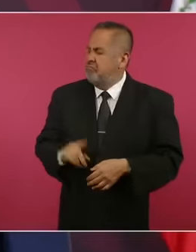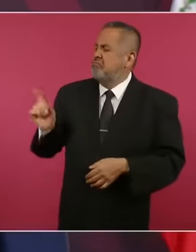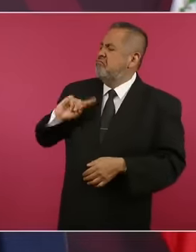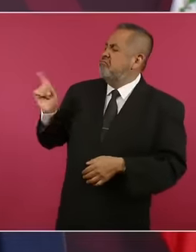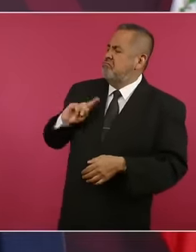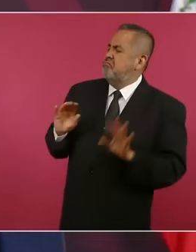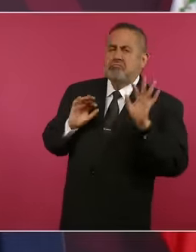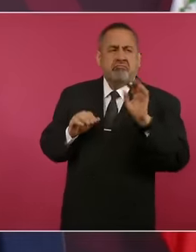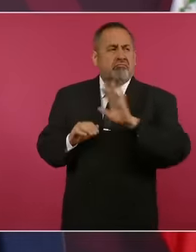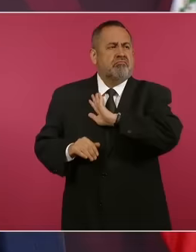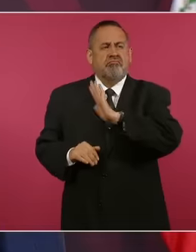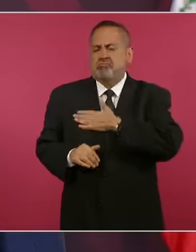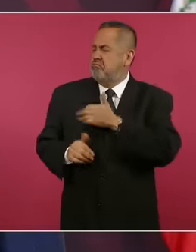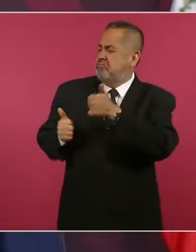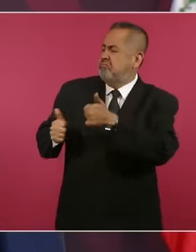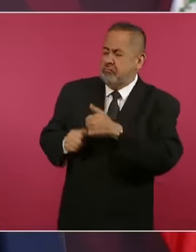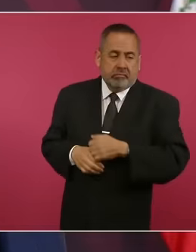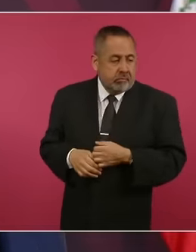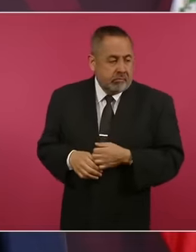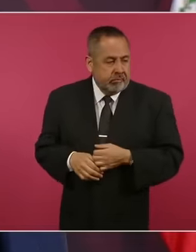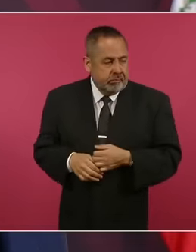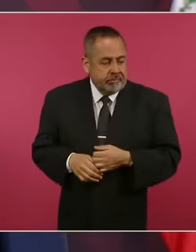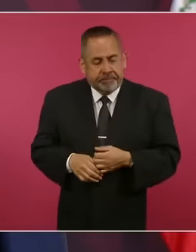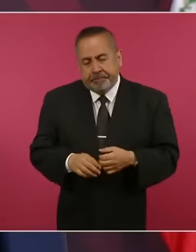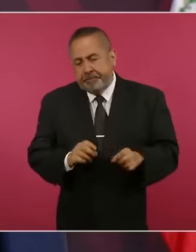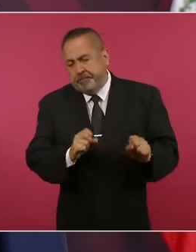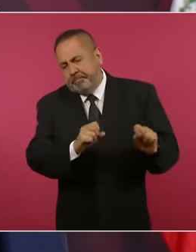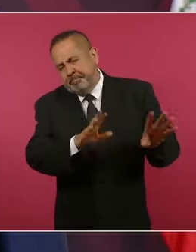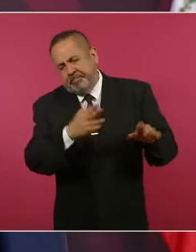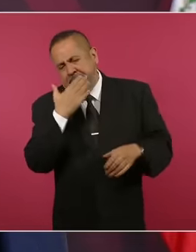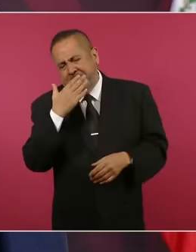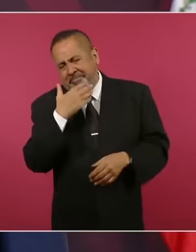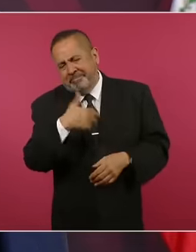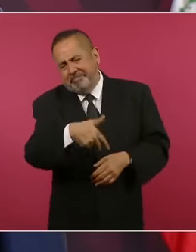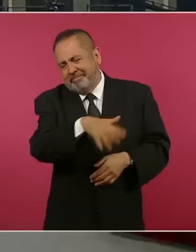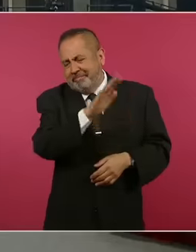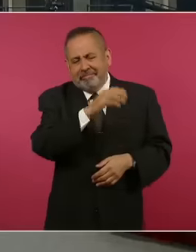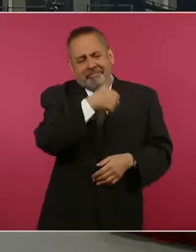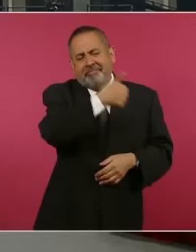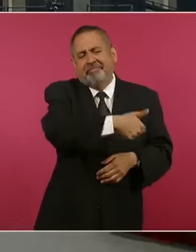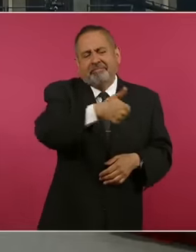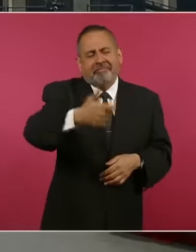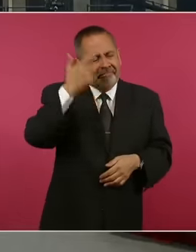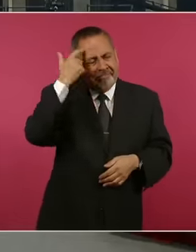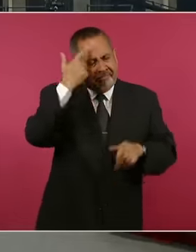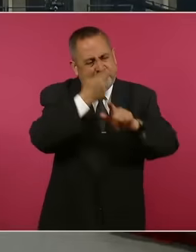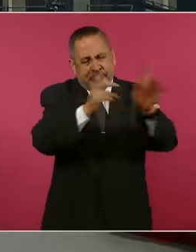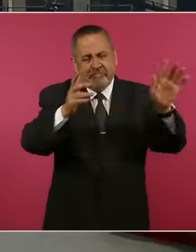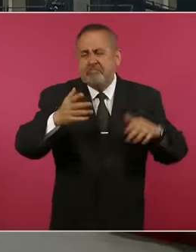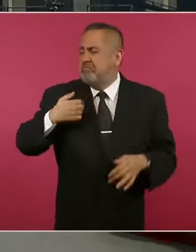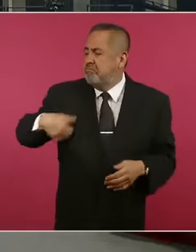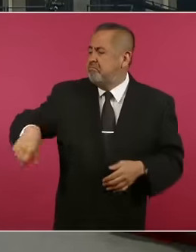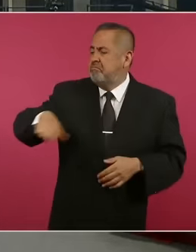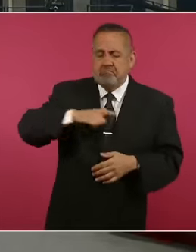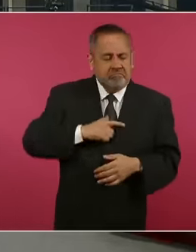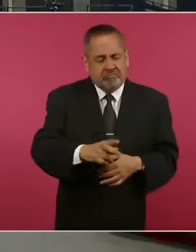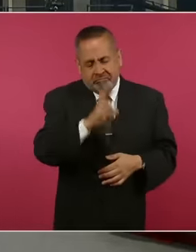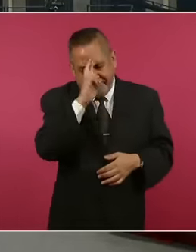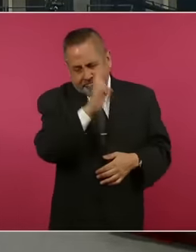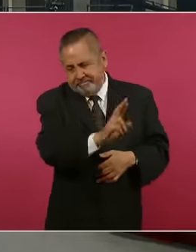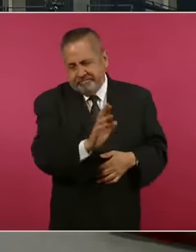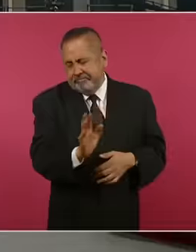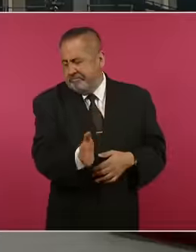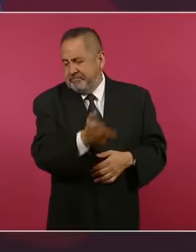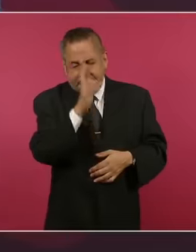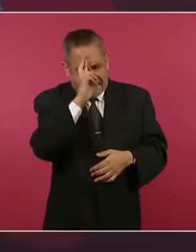y ser nosotros respetuosos. Es